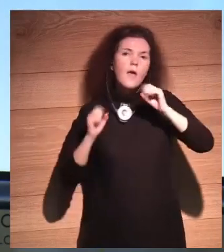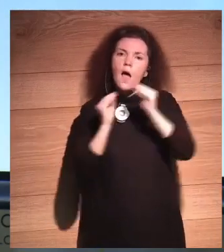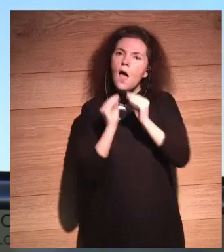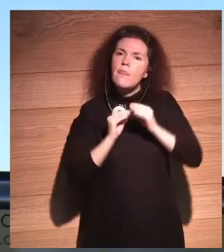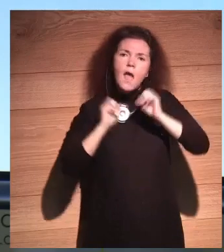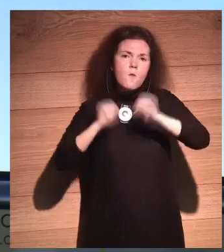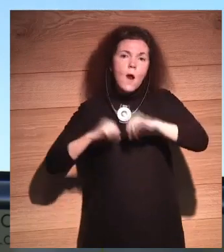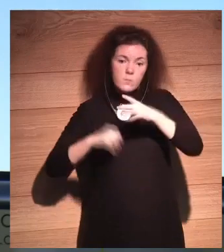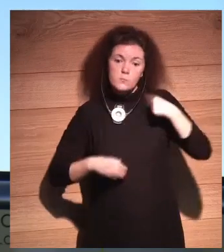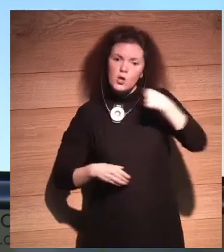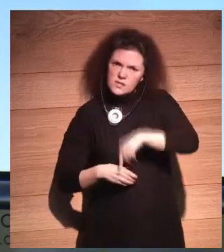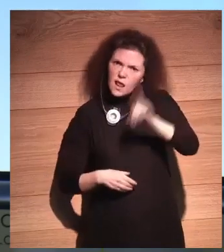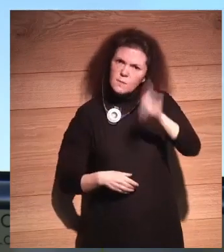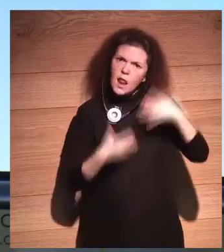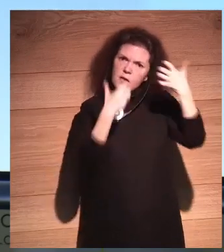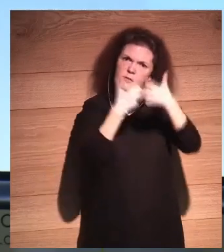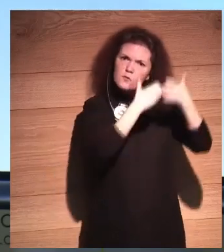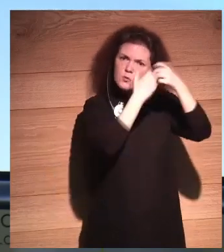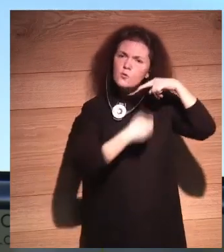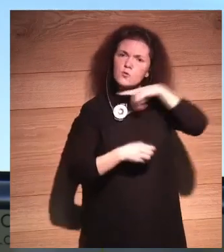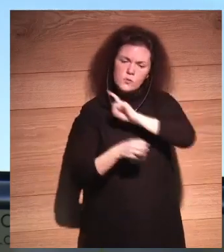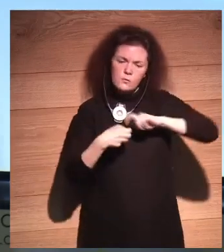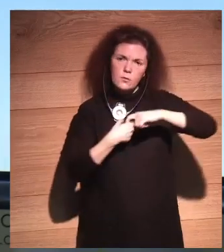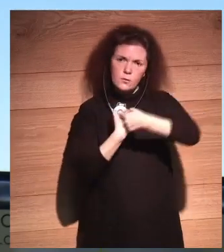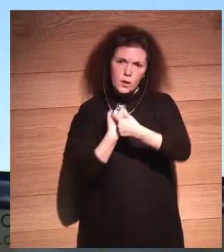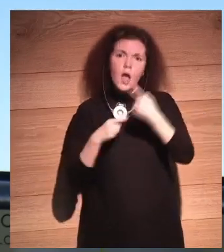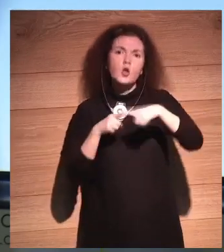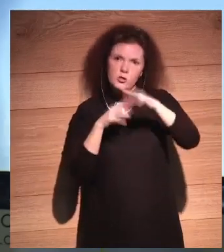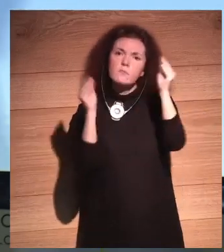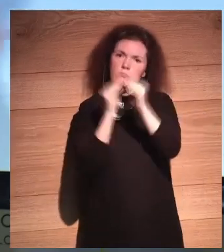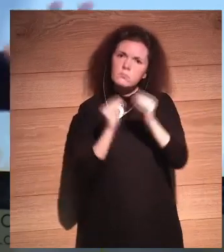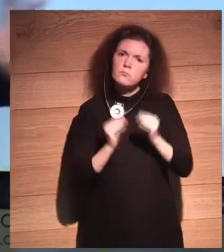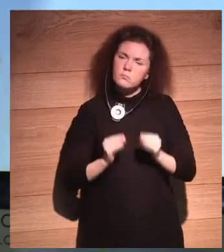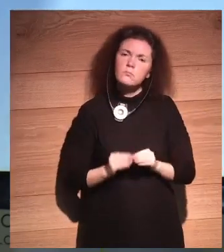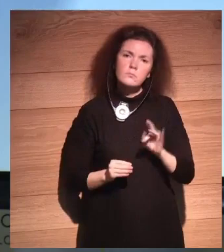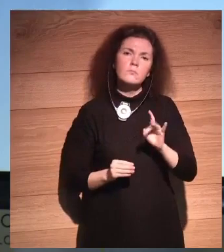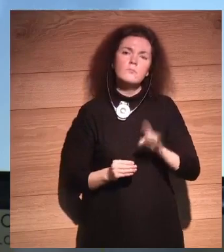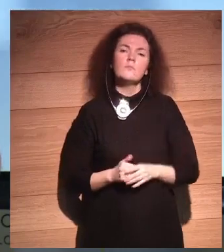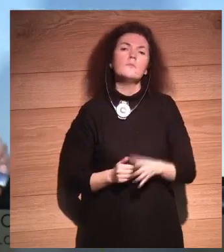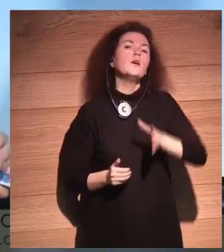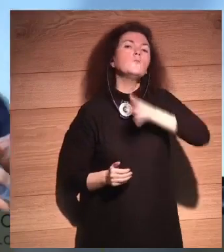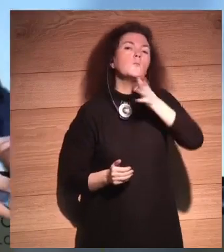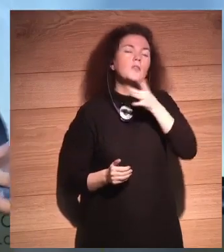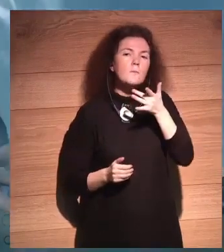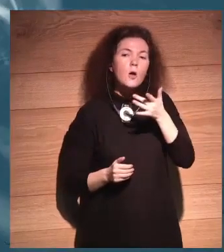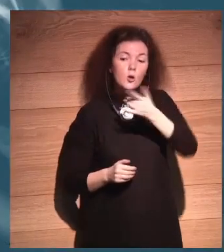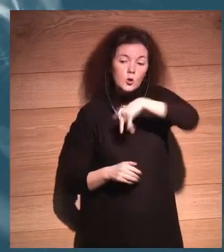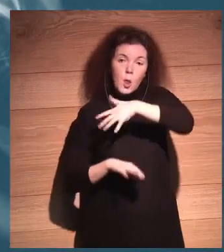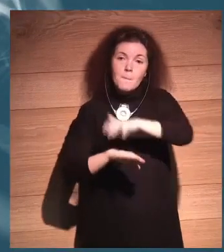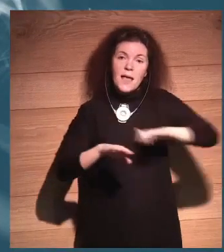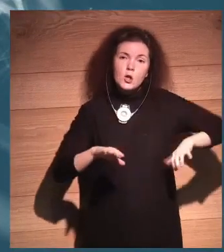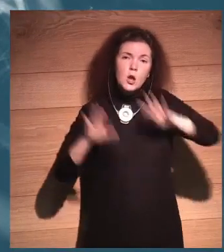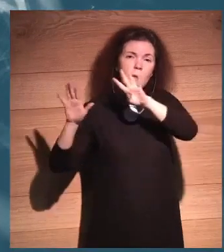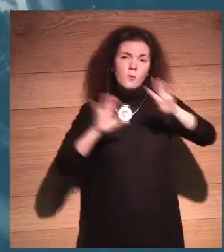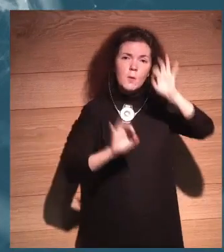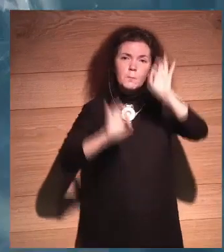si incluimos a China, a los Estados Unidos y a Rusia. Hay muchas cosas en las que estamos de acuerdo. Porque la mayoría de nosotros, el